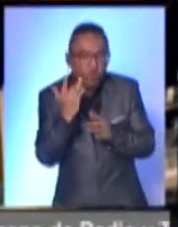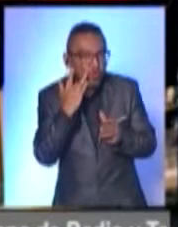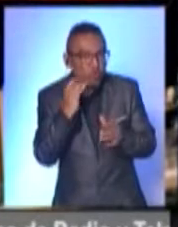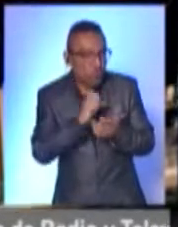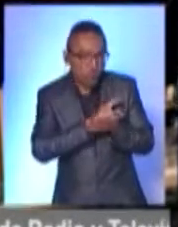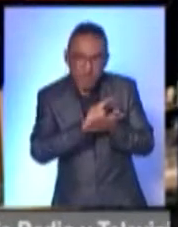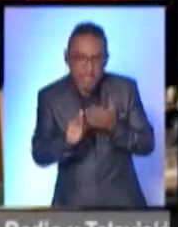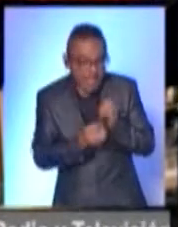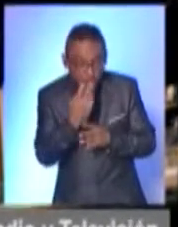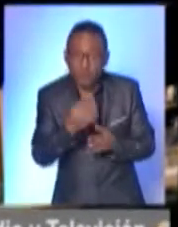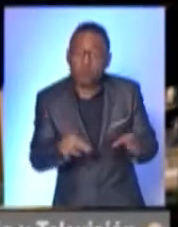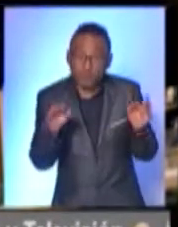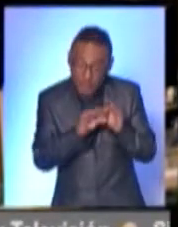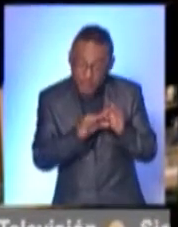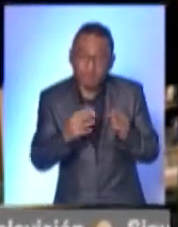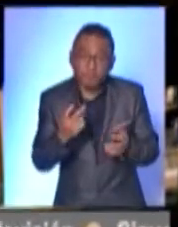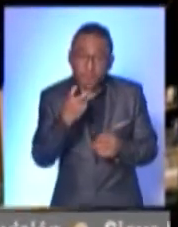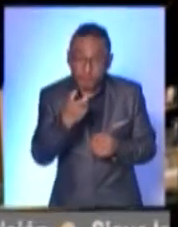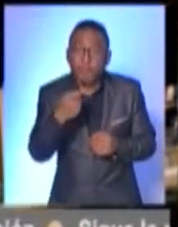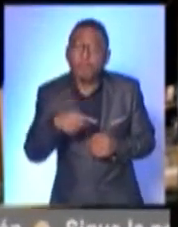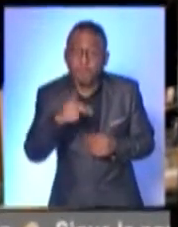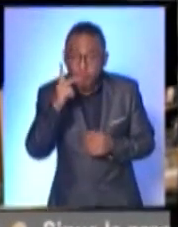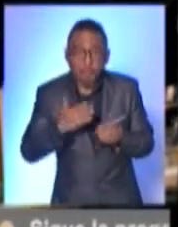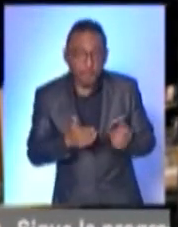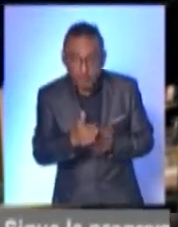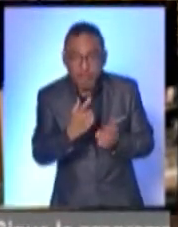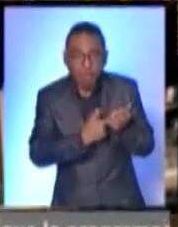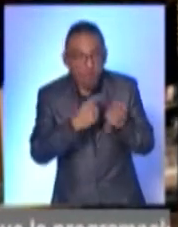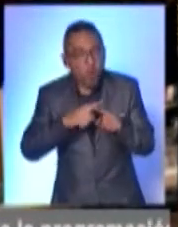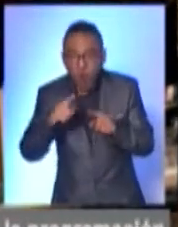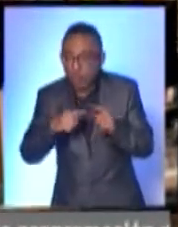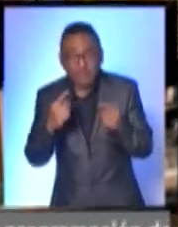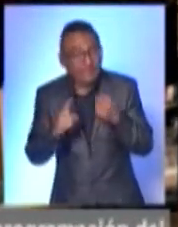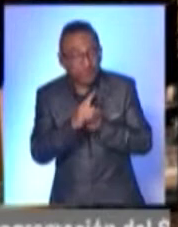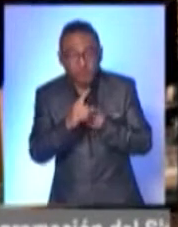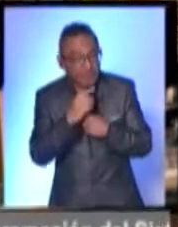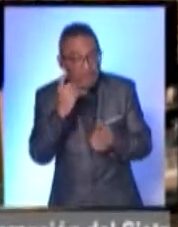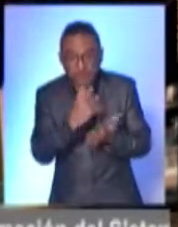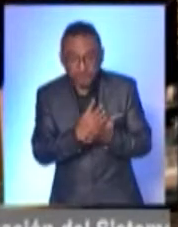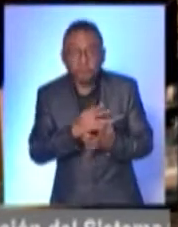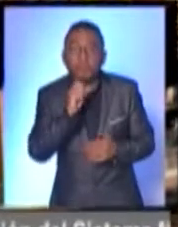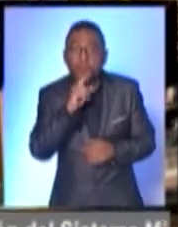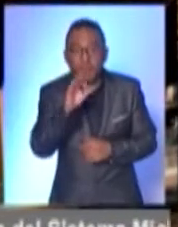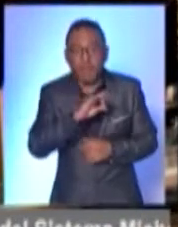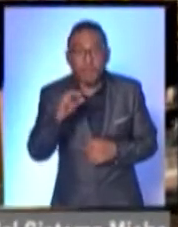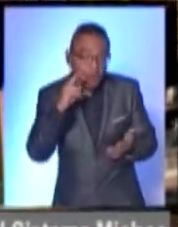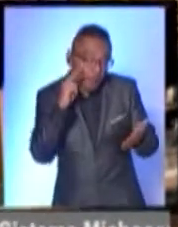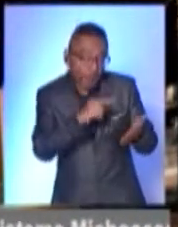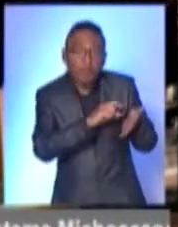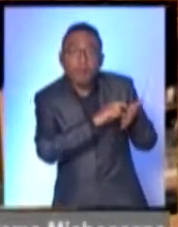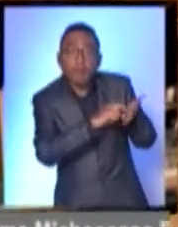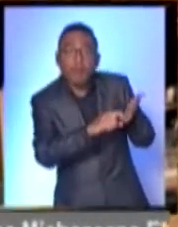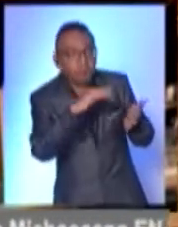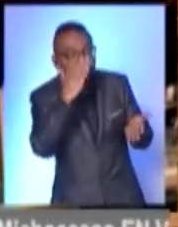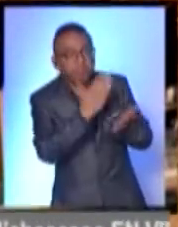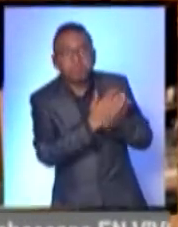muy importante, pero principalmente es pescados y mariscos el problema. Sugiere también respetar las fechas de caducidad que vienen en